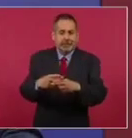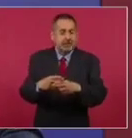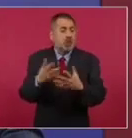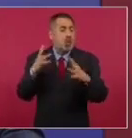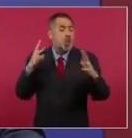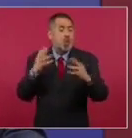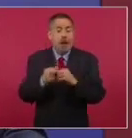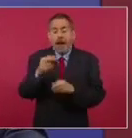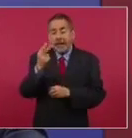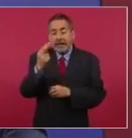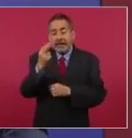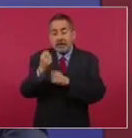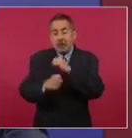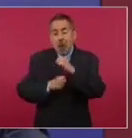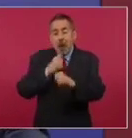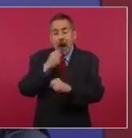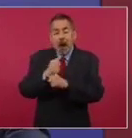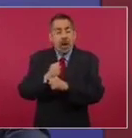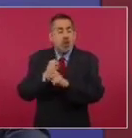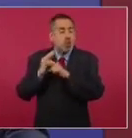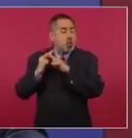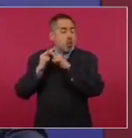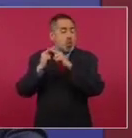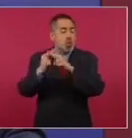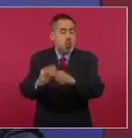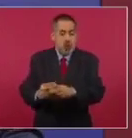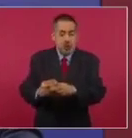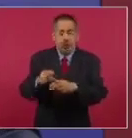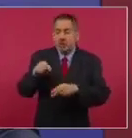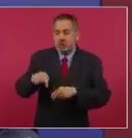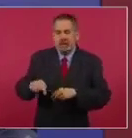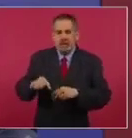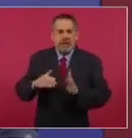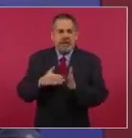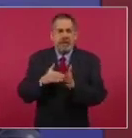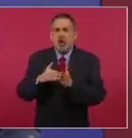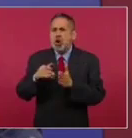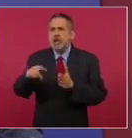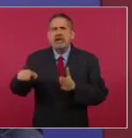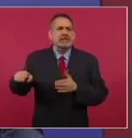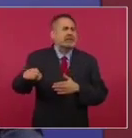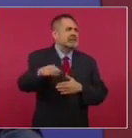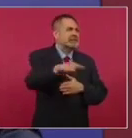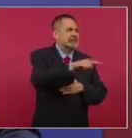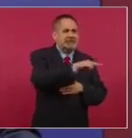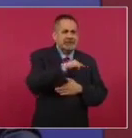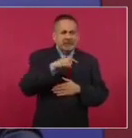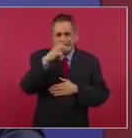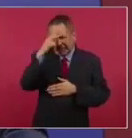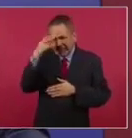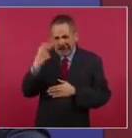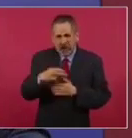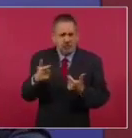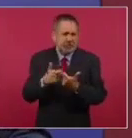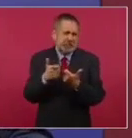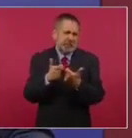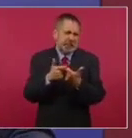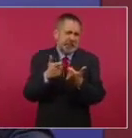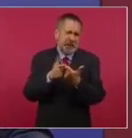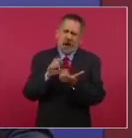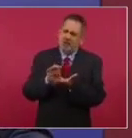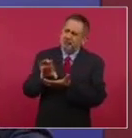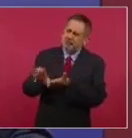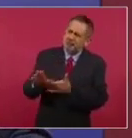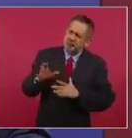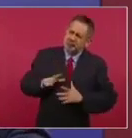25 años de un proyecto que hemos construido entre millones de mexicanos. Calculamos que año